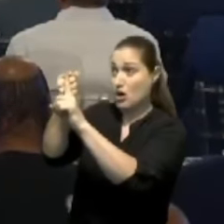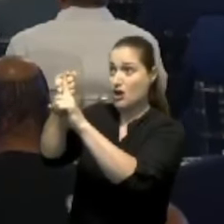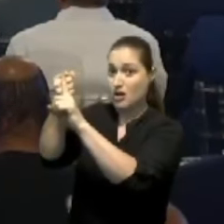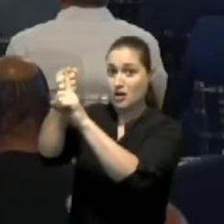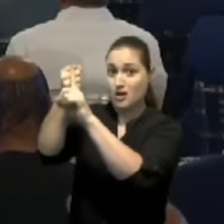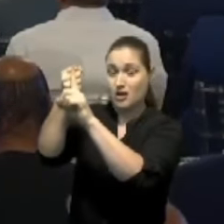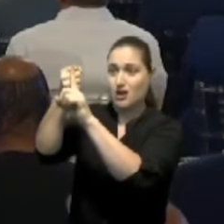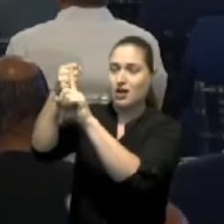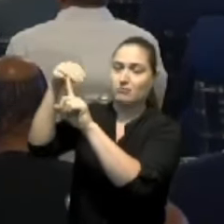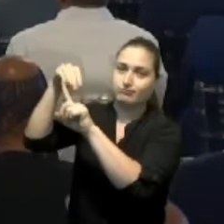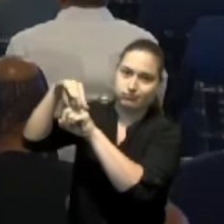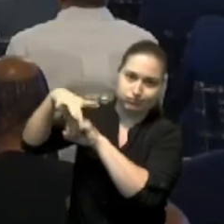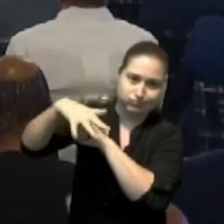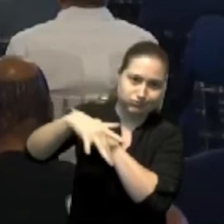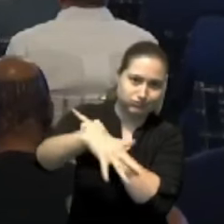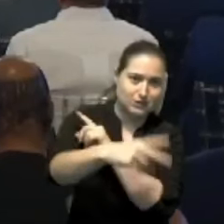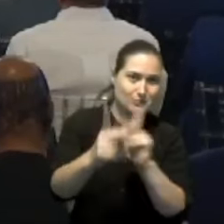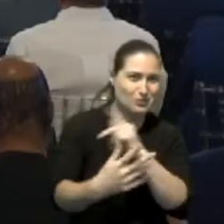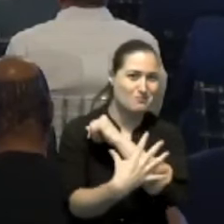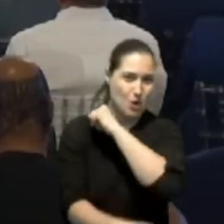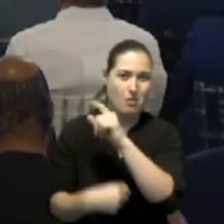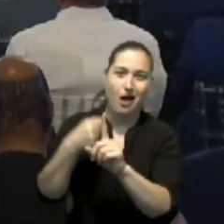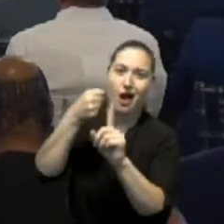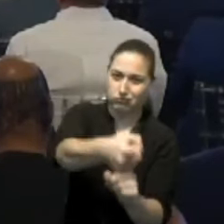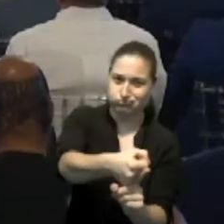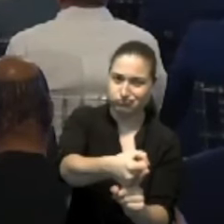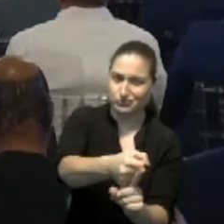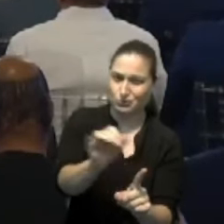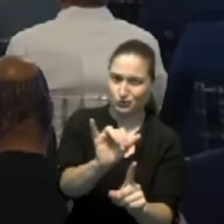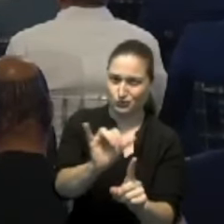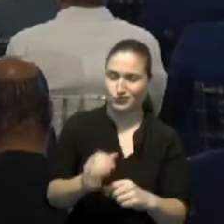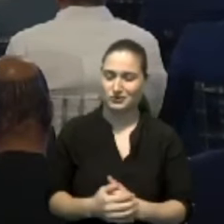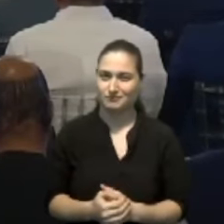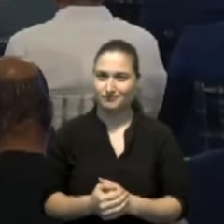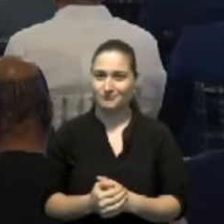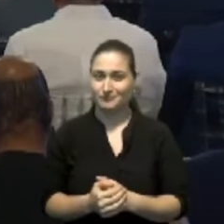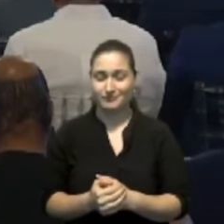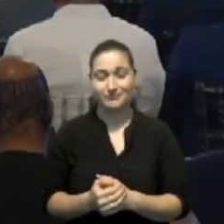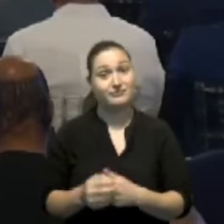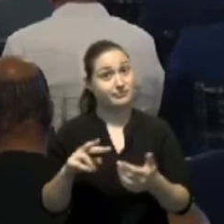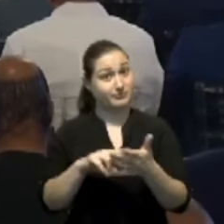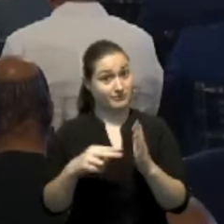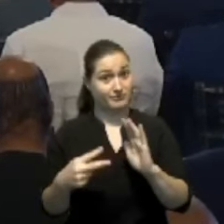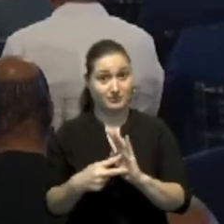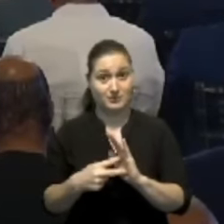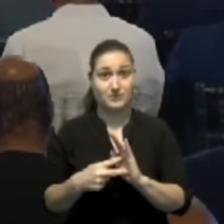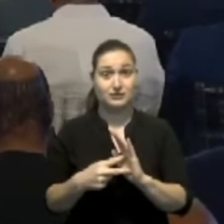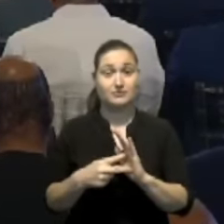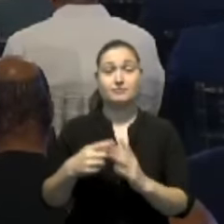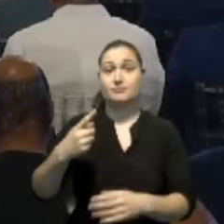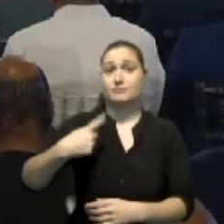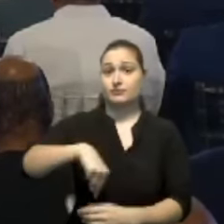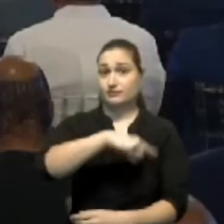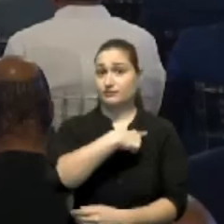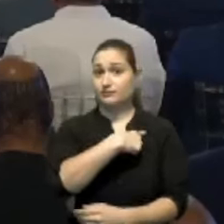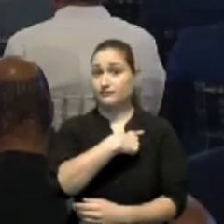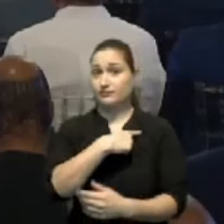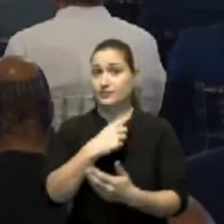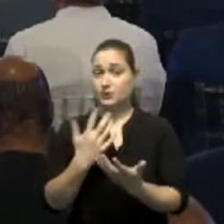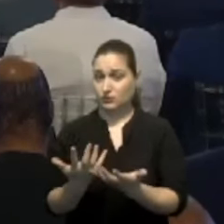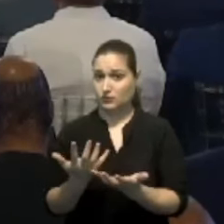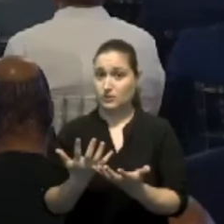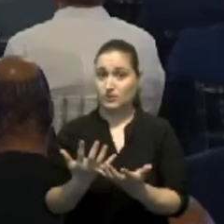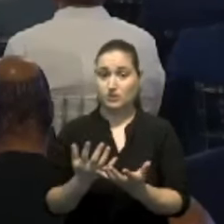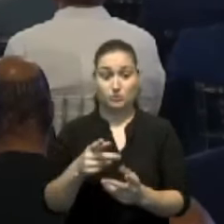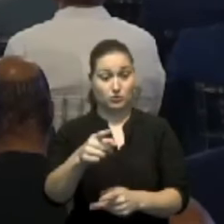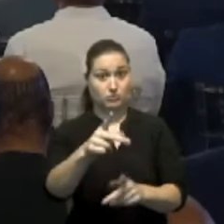personas de bajos ingresos. No podemos por esto renunciar a la recaudación que proviene de esa parte de la